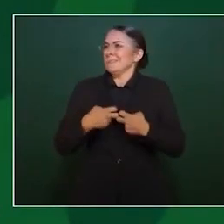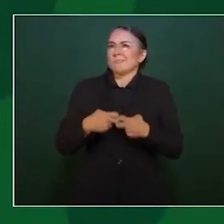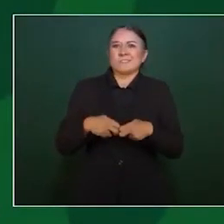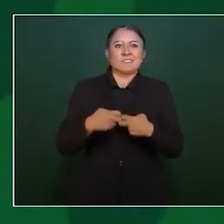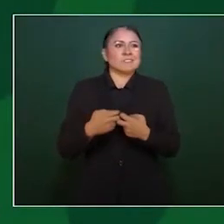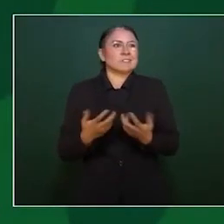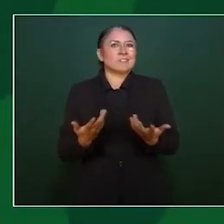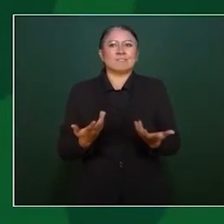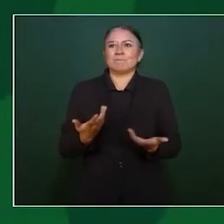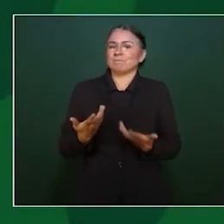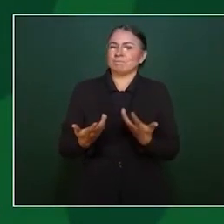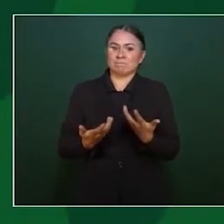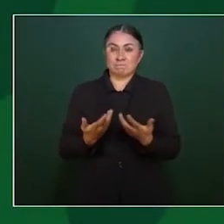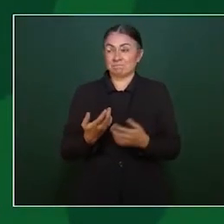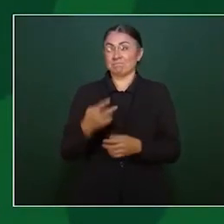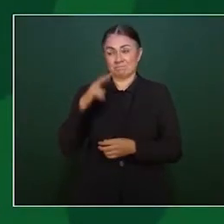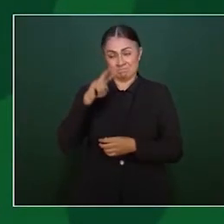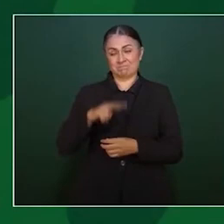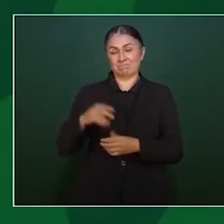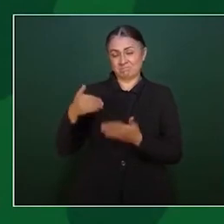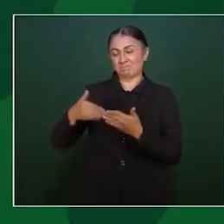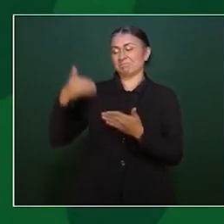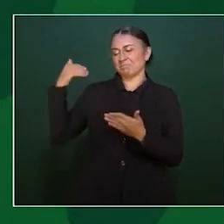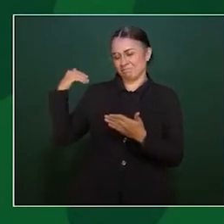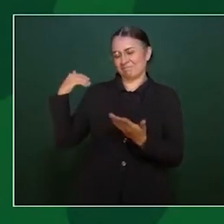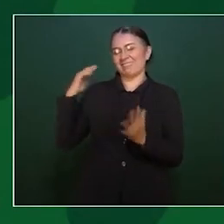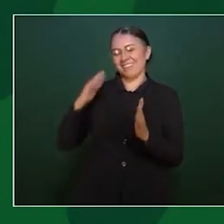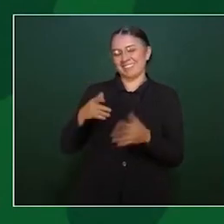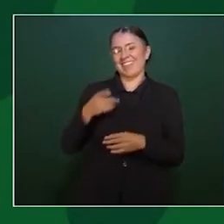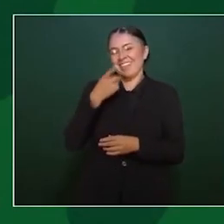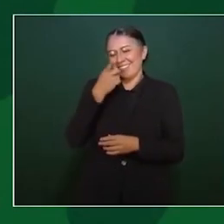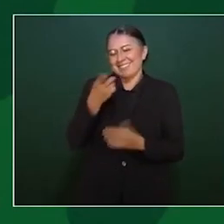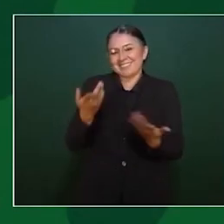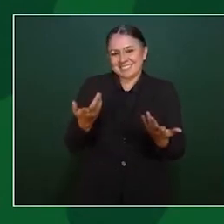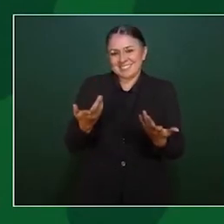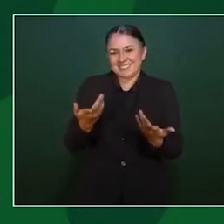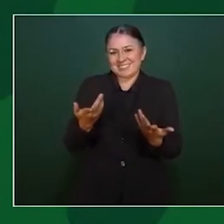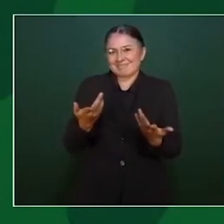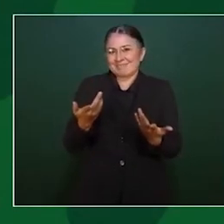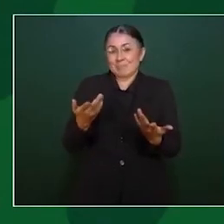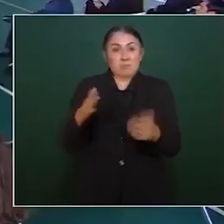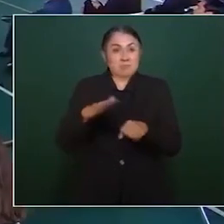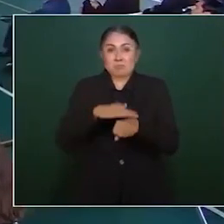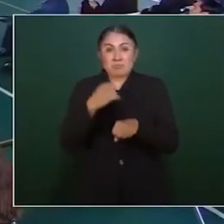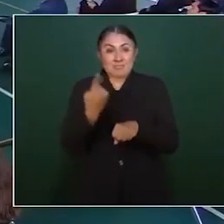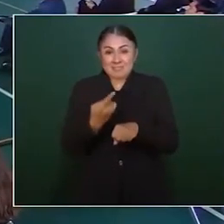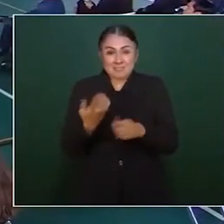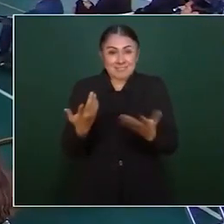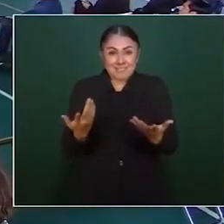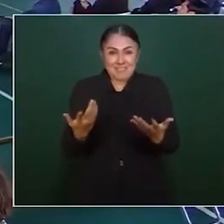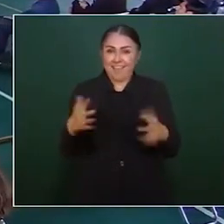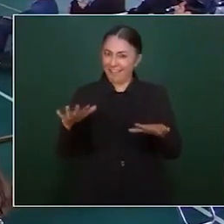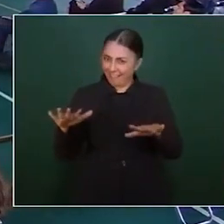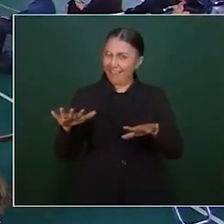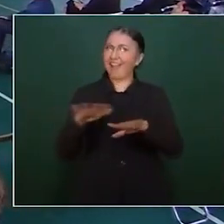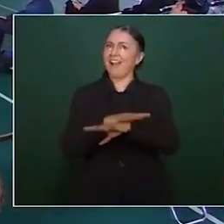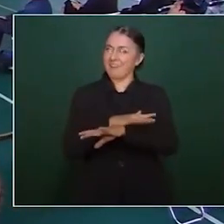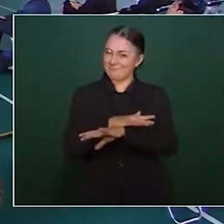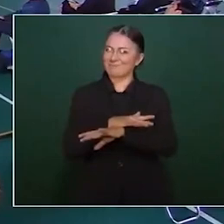eso es lo que venimos planteando. Es que cambió el régimen.